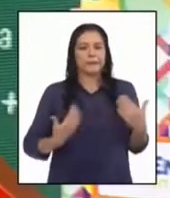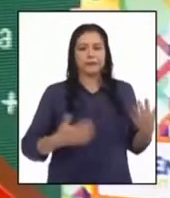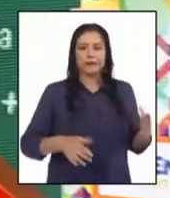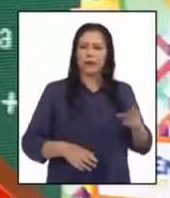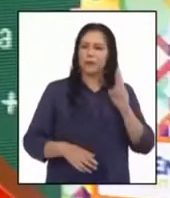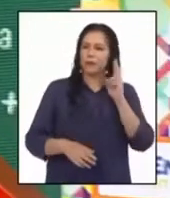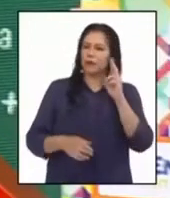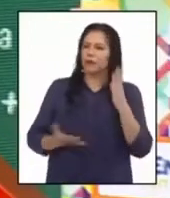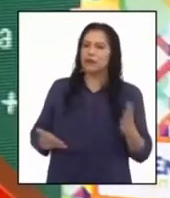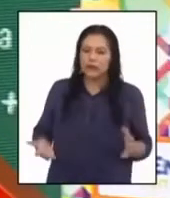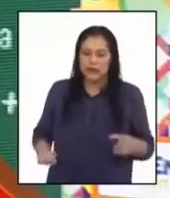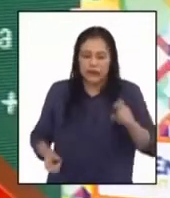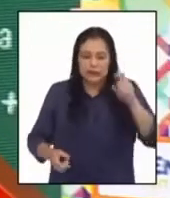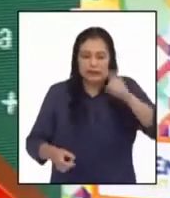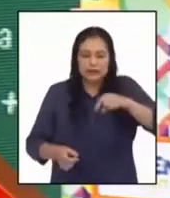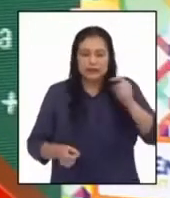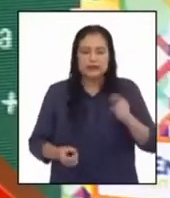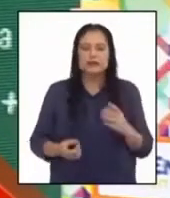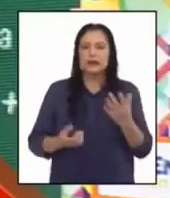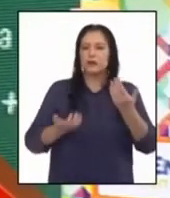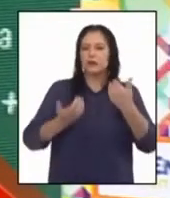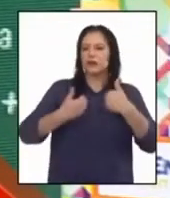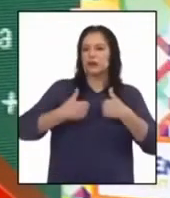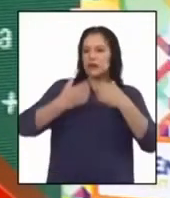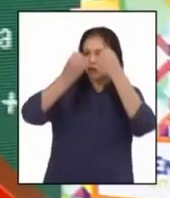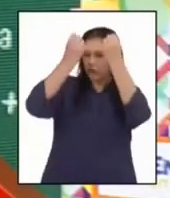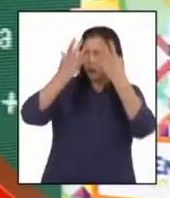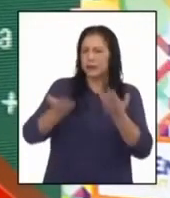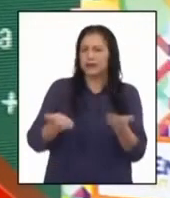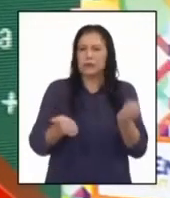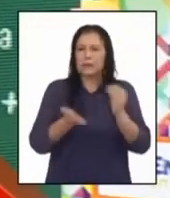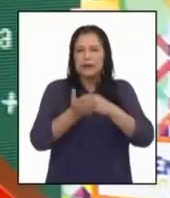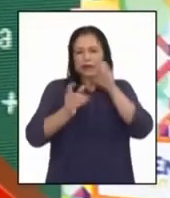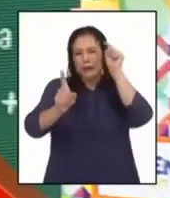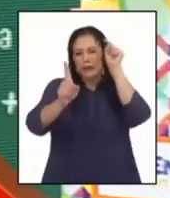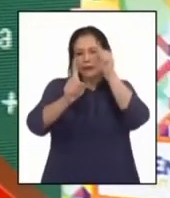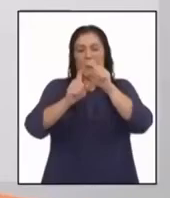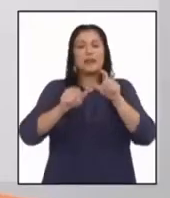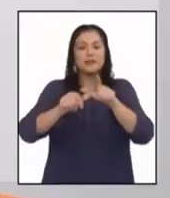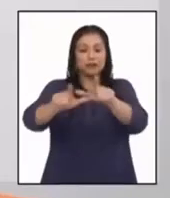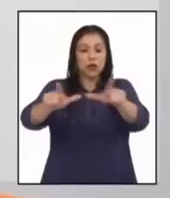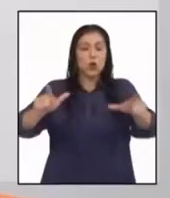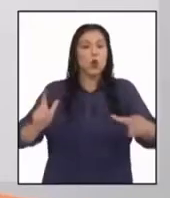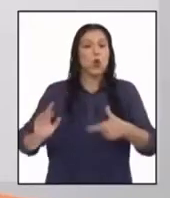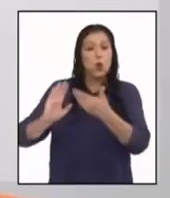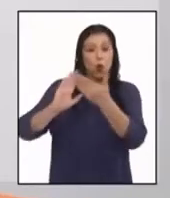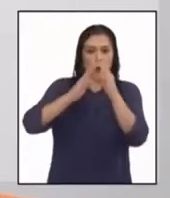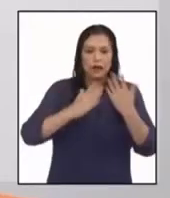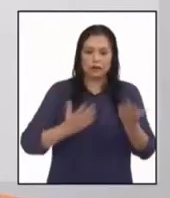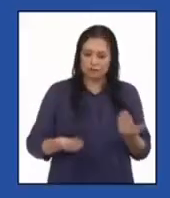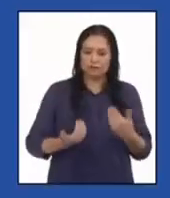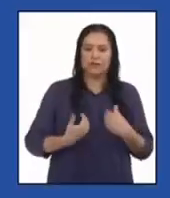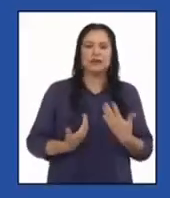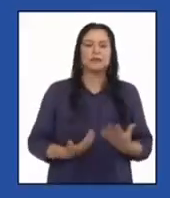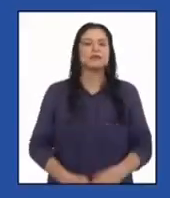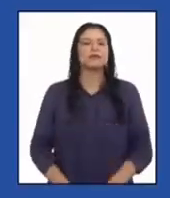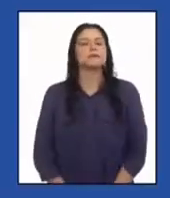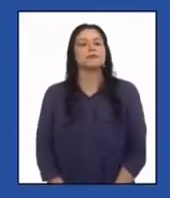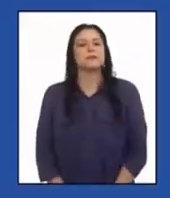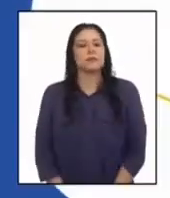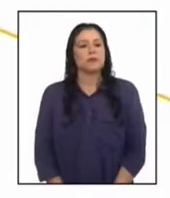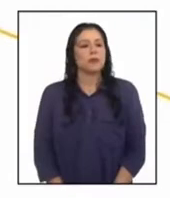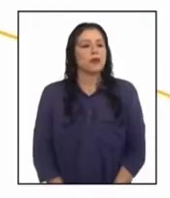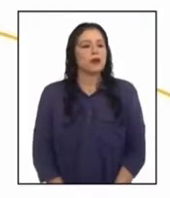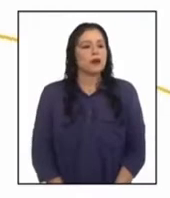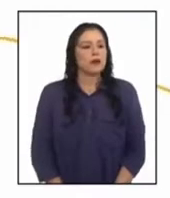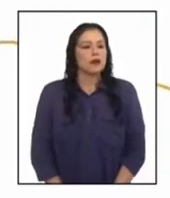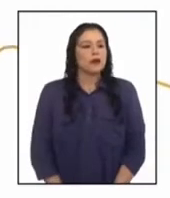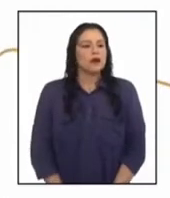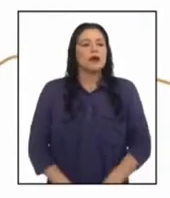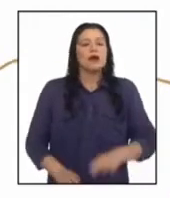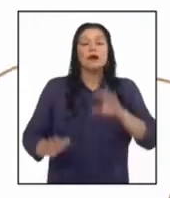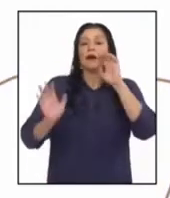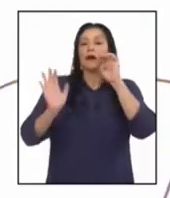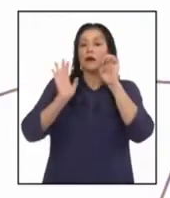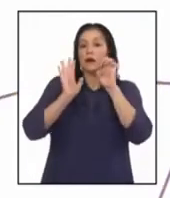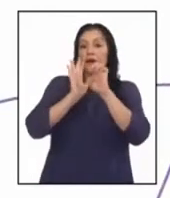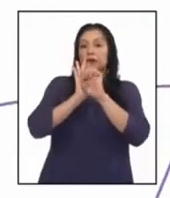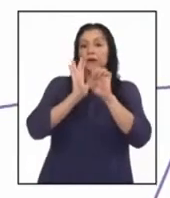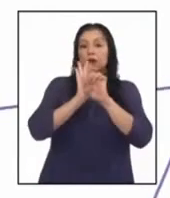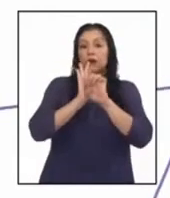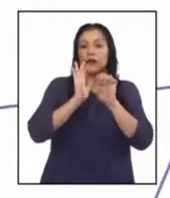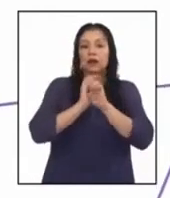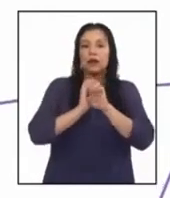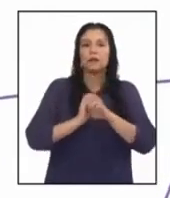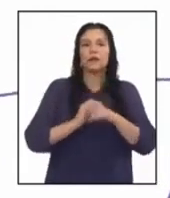Profesora Brenda, necesitamos de acabar información más precisa de este centro poblado. Aquí la tenemos. Por ejemplo,